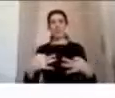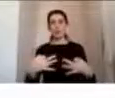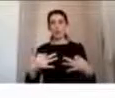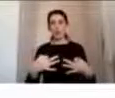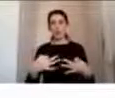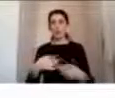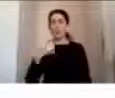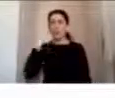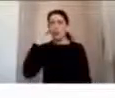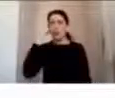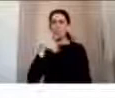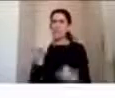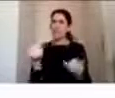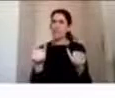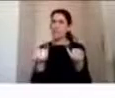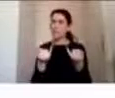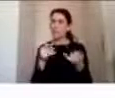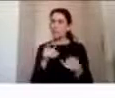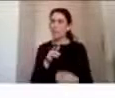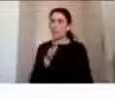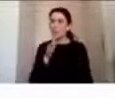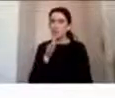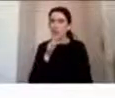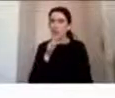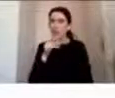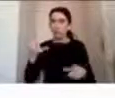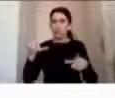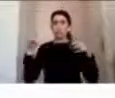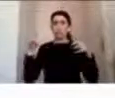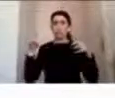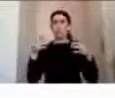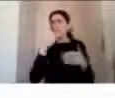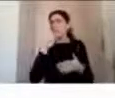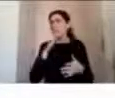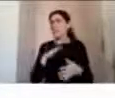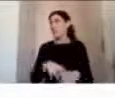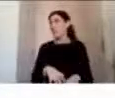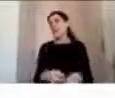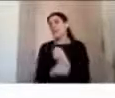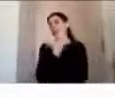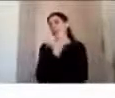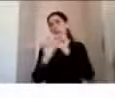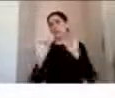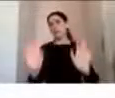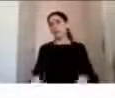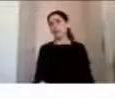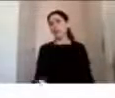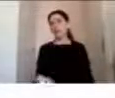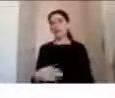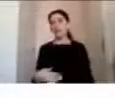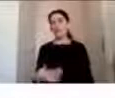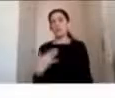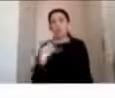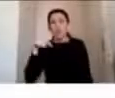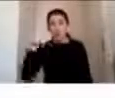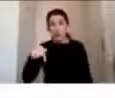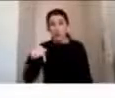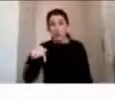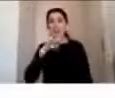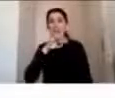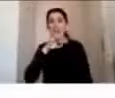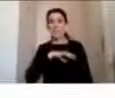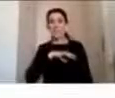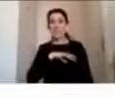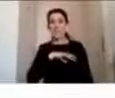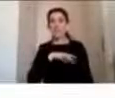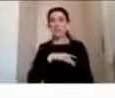impresionan mejor deberíamos cerrar por fuera porque realmente hoy día nuestro país tiene una exposición y una vulnerabilidad